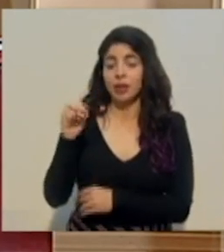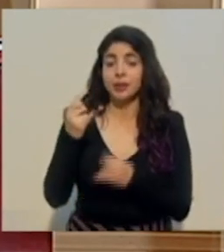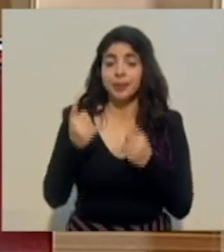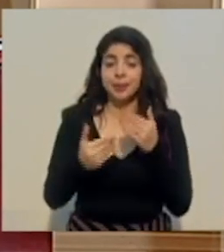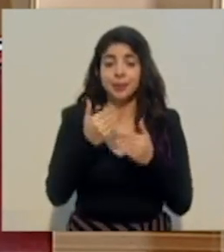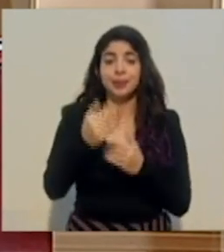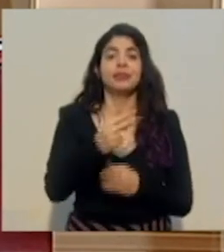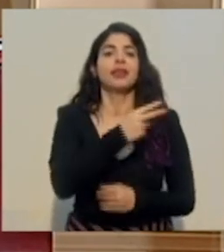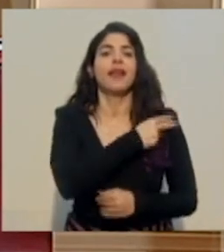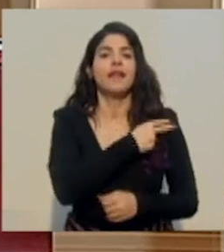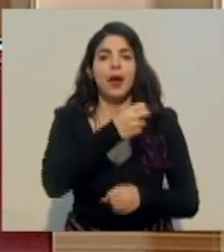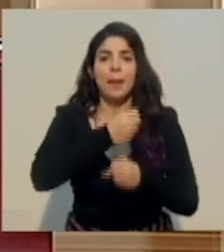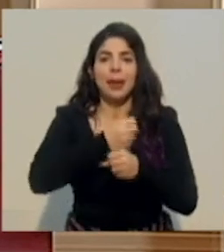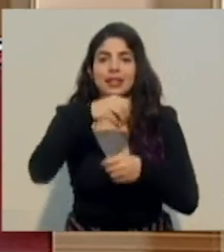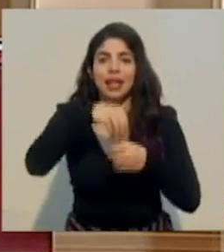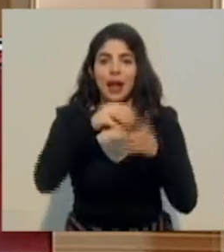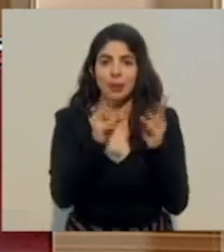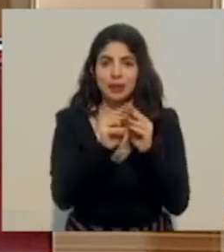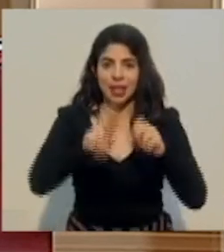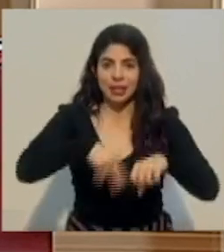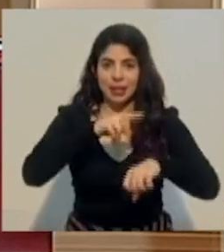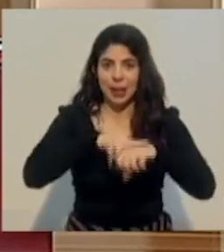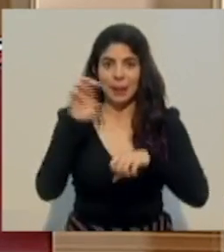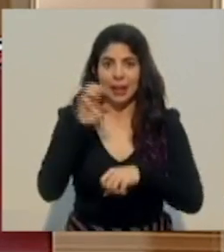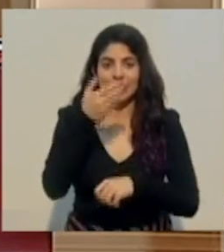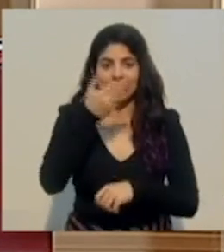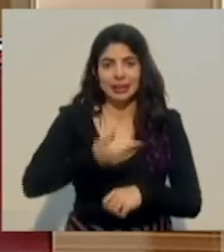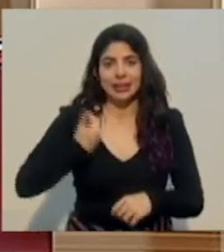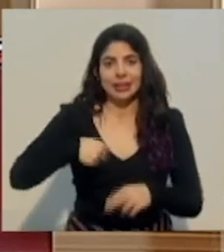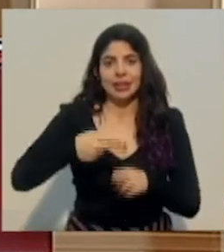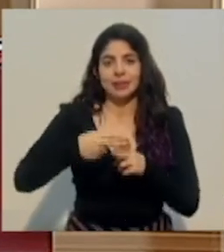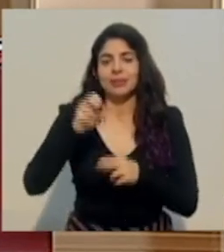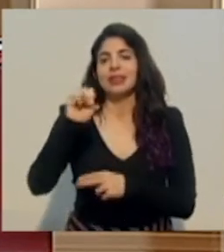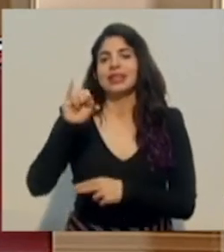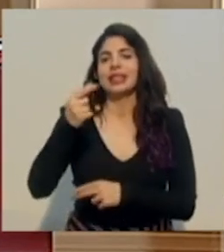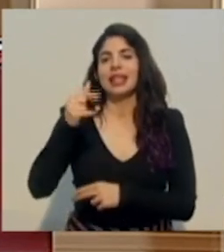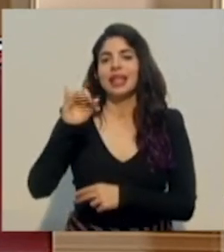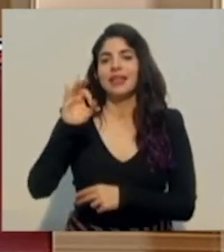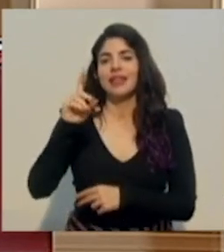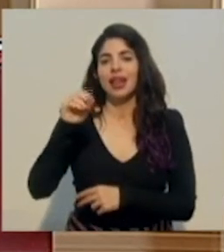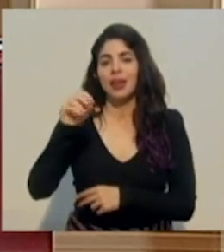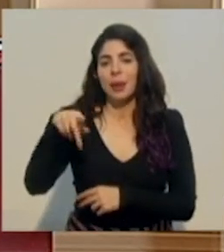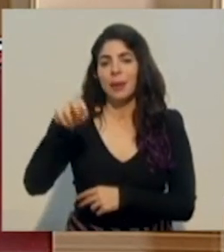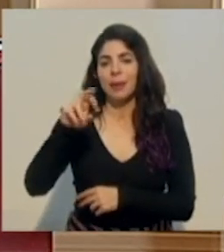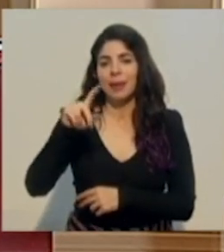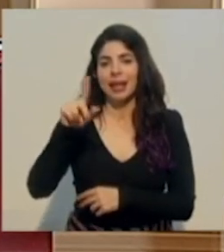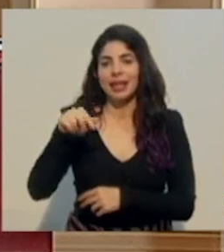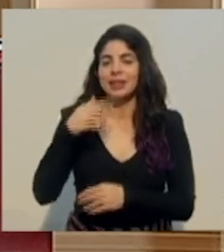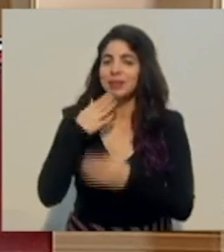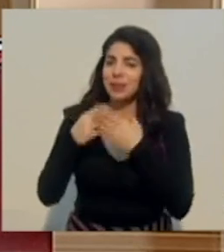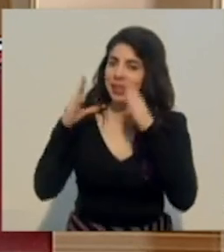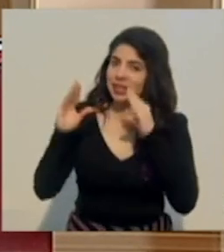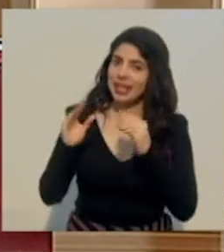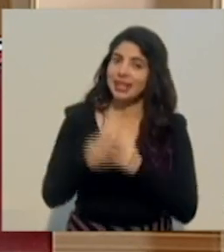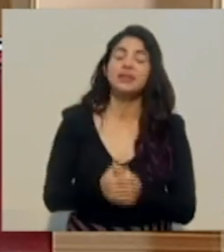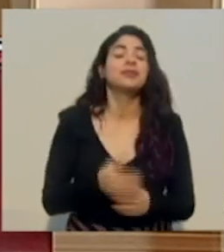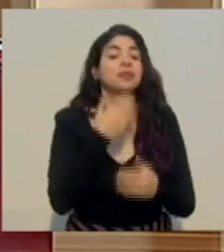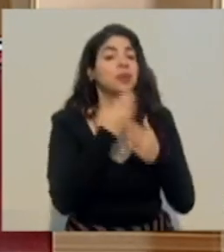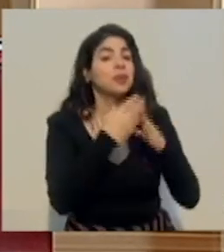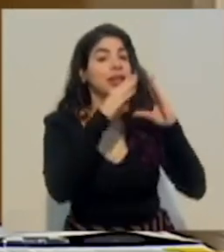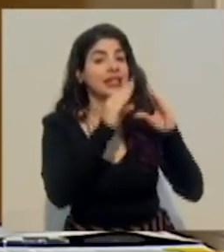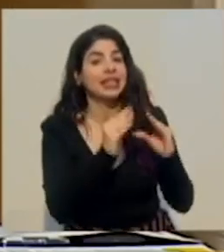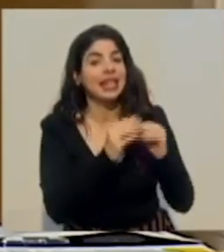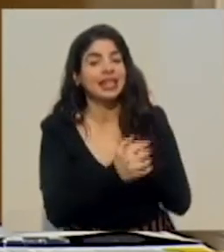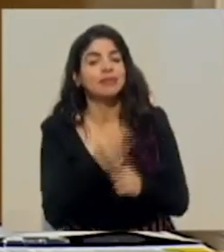Operaciones de la Comisión Nacional de Emergencias, el señor Sigifredo Pérez. Muy buenas tardes, don Sigifredo. Muy buenas tardes, señora